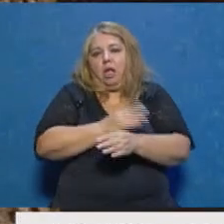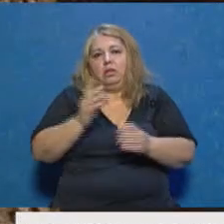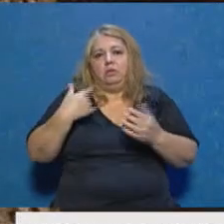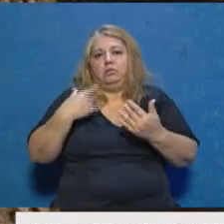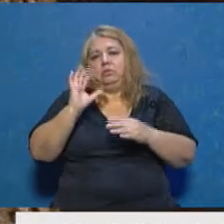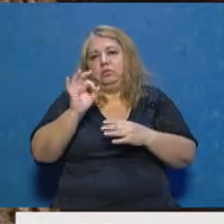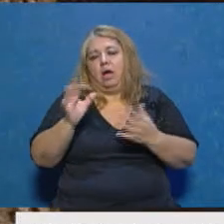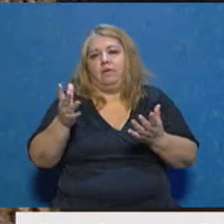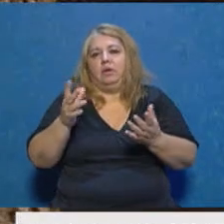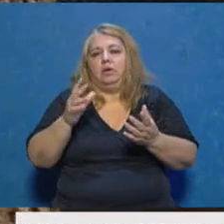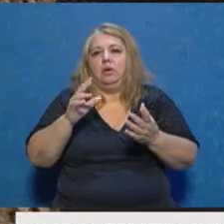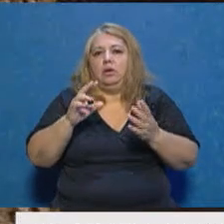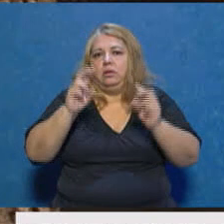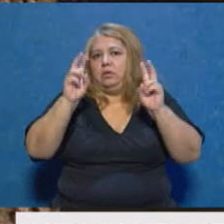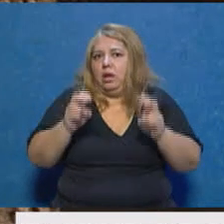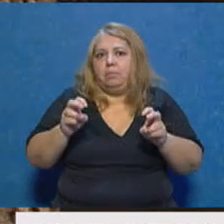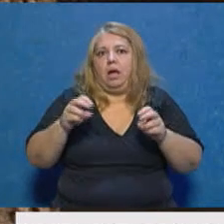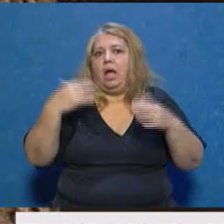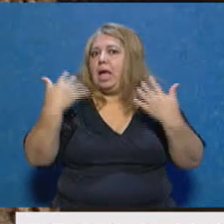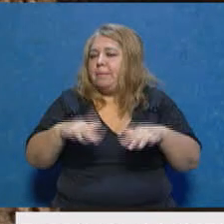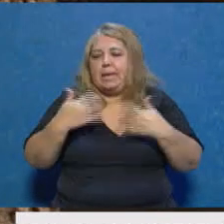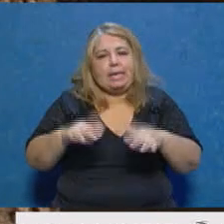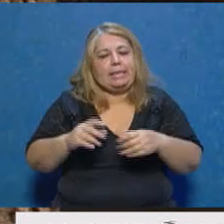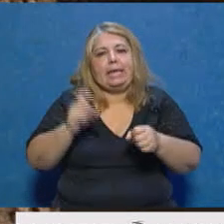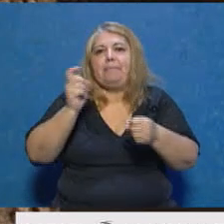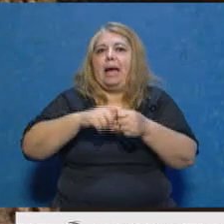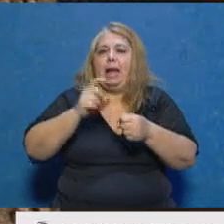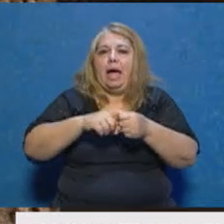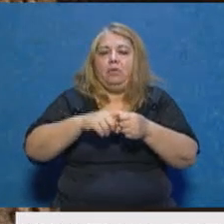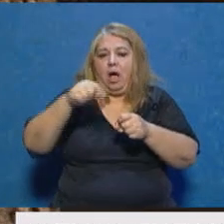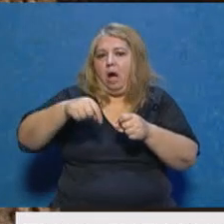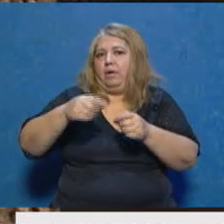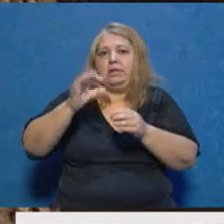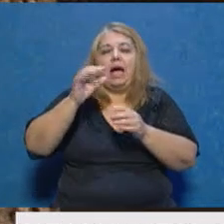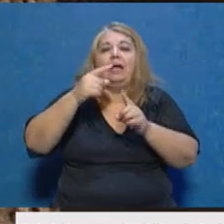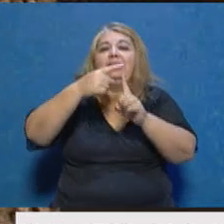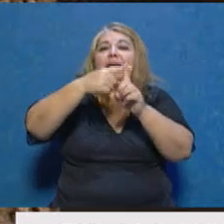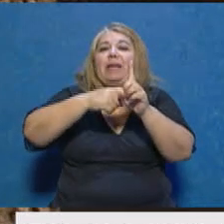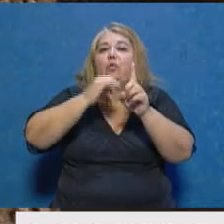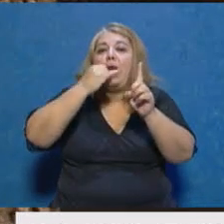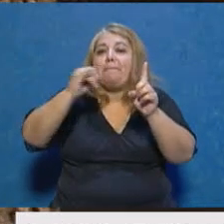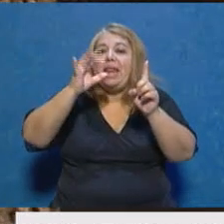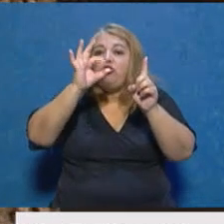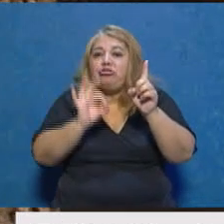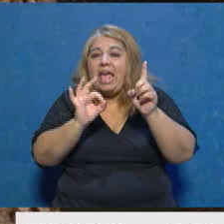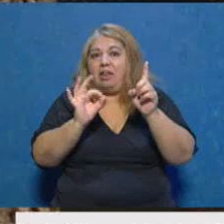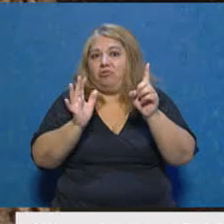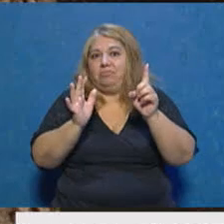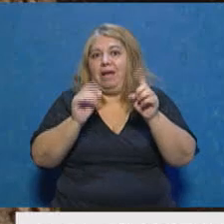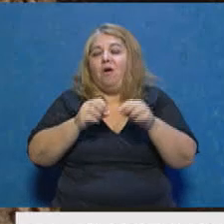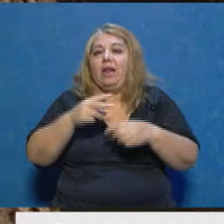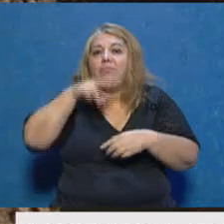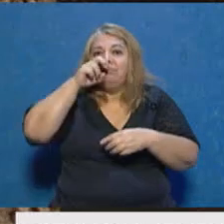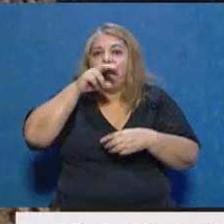frente a la emergencia, Malargue empieza a registrar temperaturas bajo cero, se nos complica más allá del coronavirus las infecciones